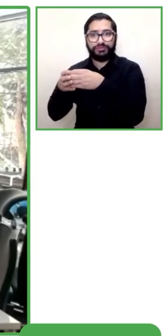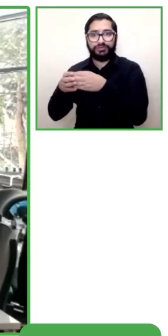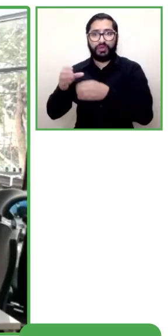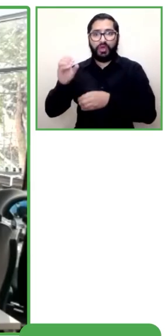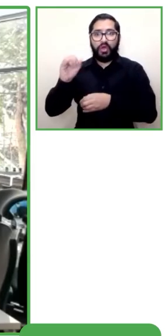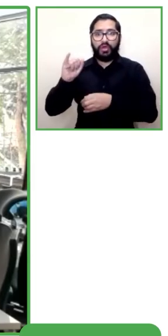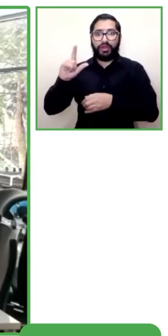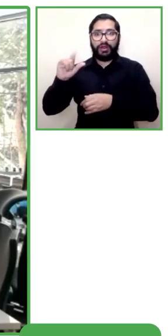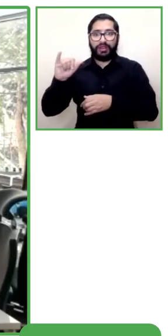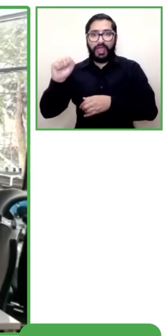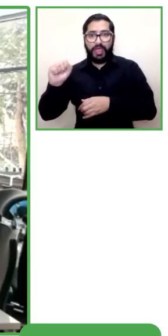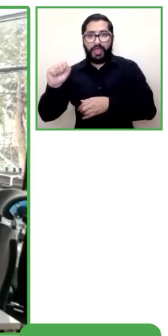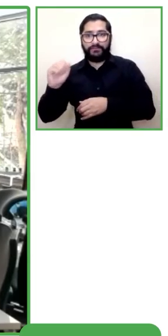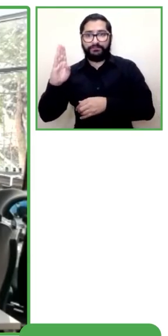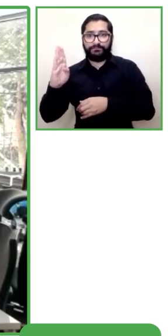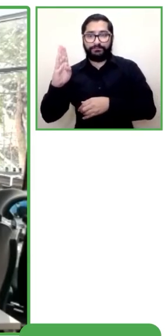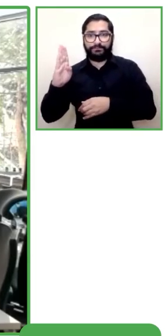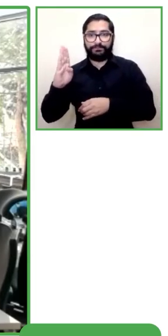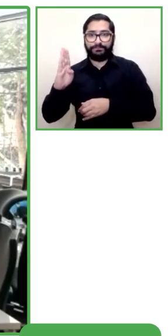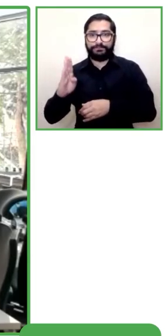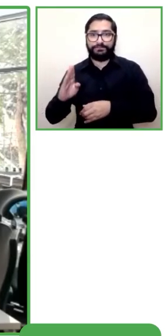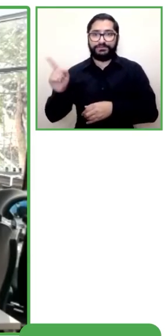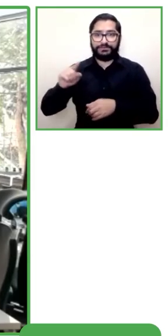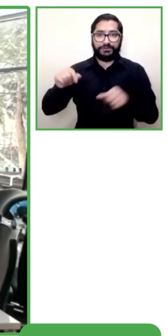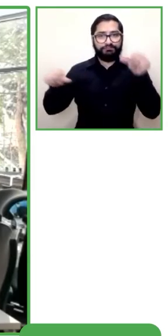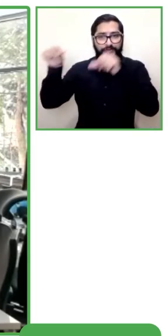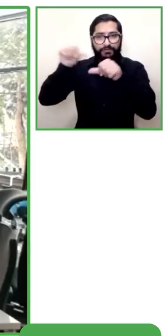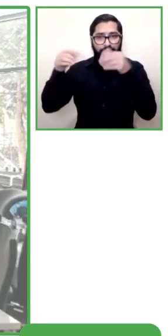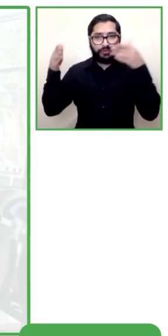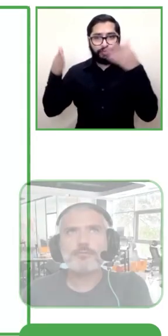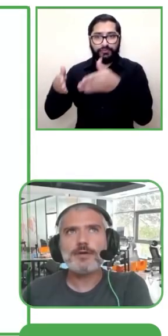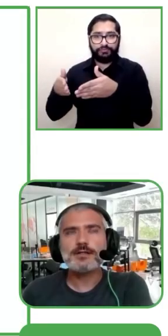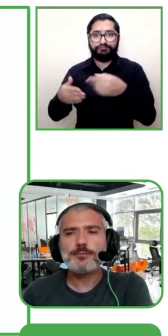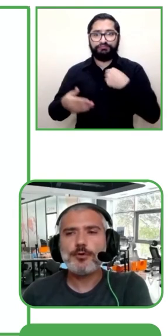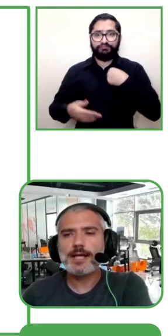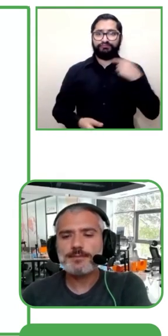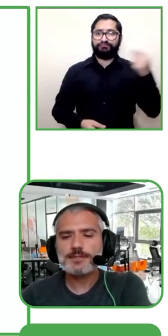es un honor estar aquí y compartir nuestras soluciones